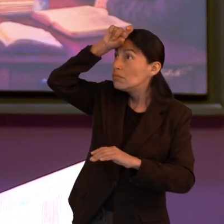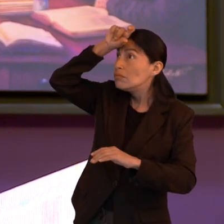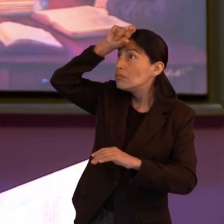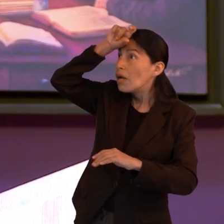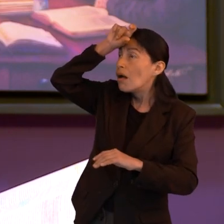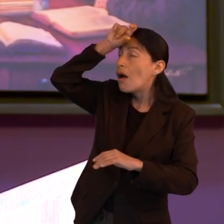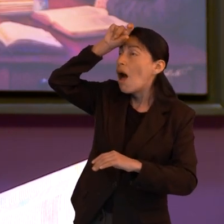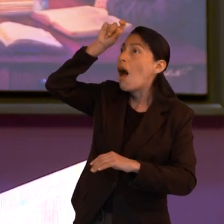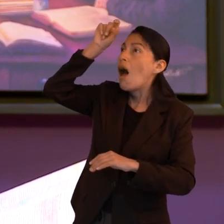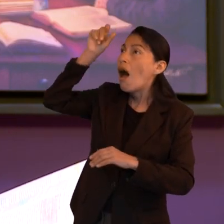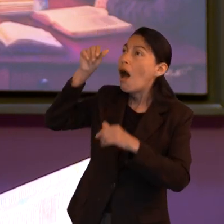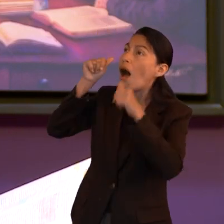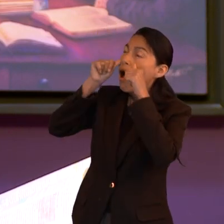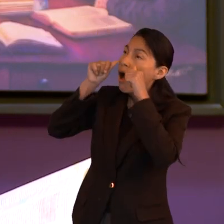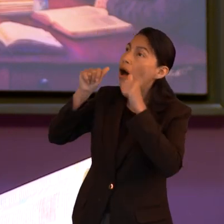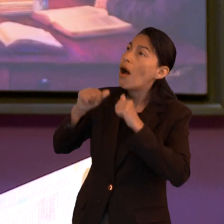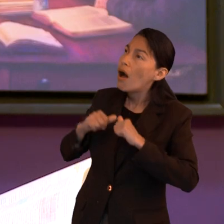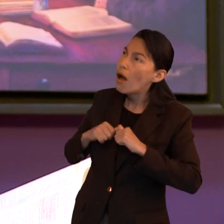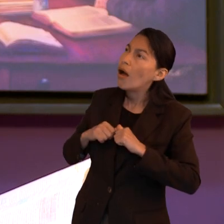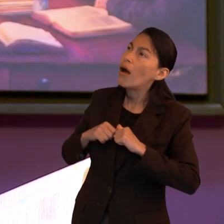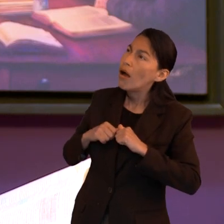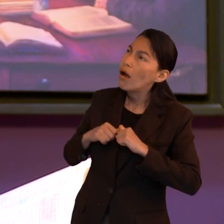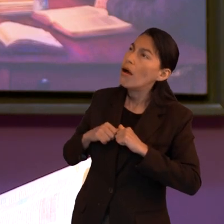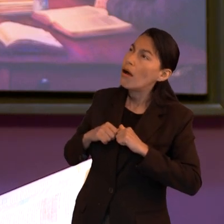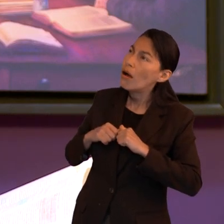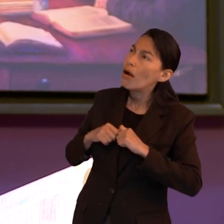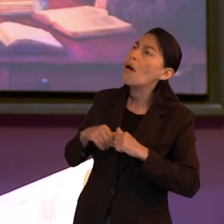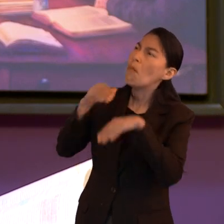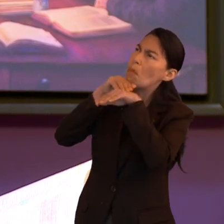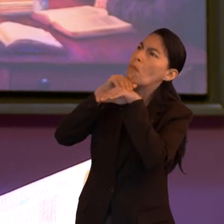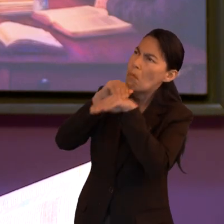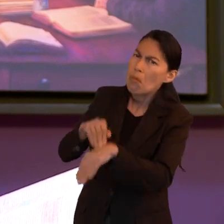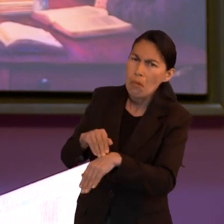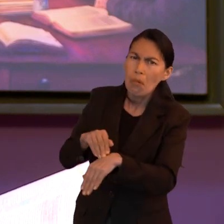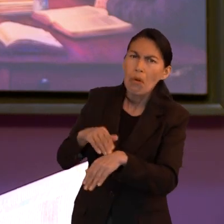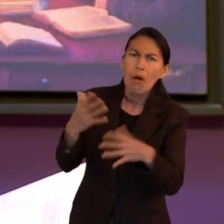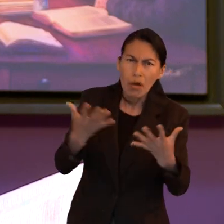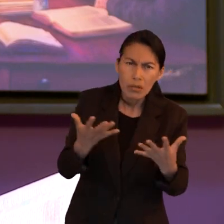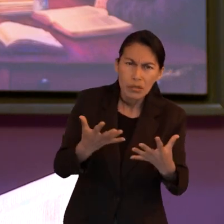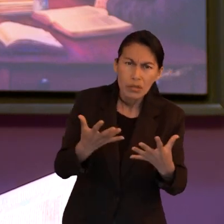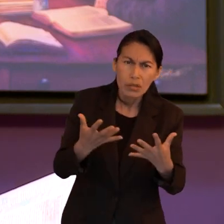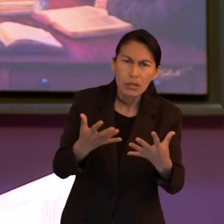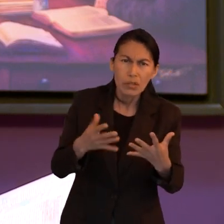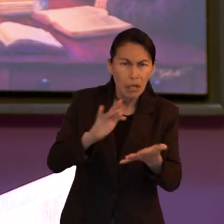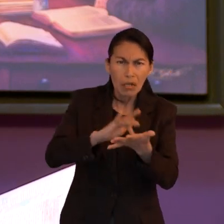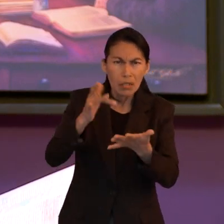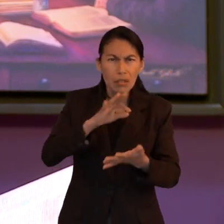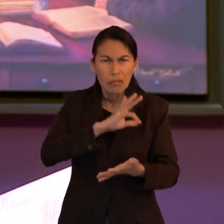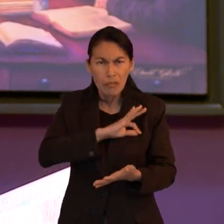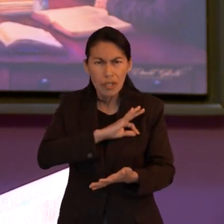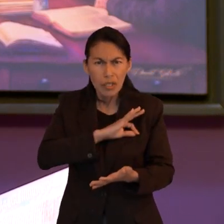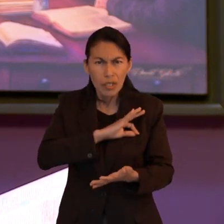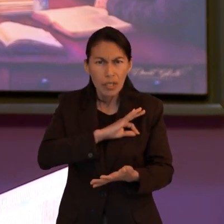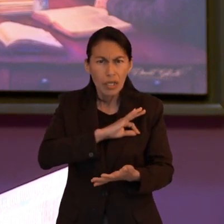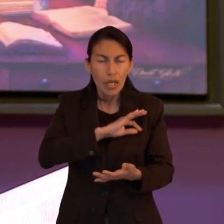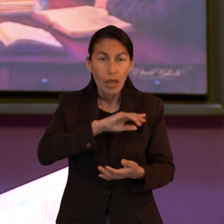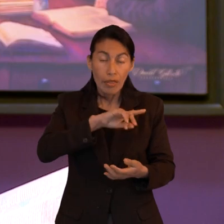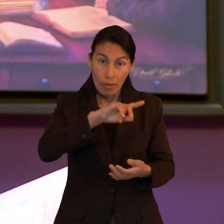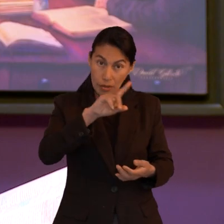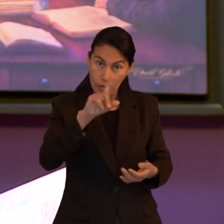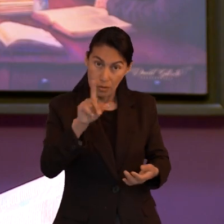la fe y cuando empezó a llover comprendió entonces ¿por qué? porque es Dios yo creo que nosotros